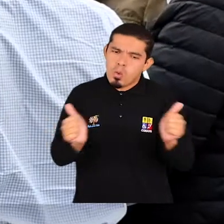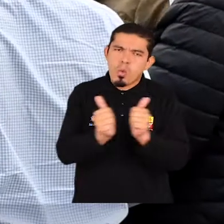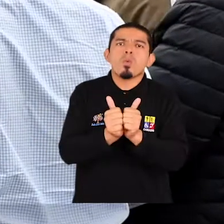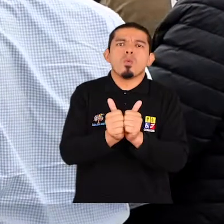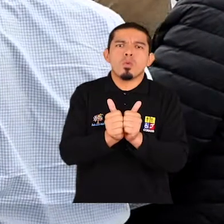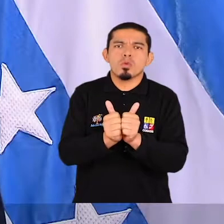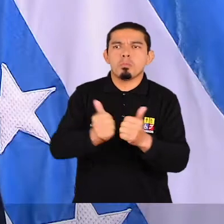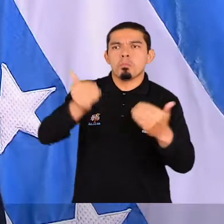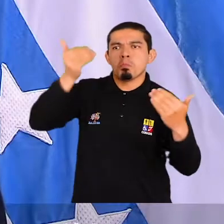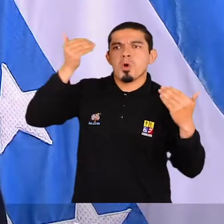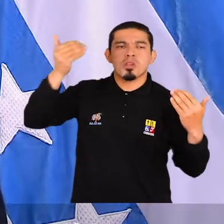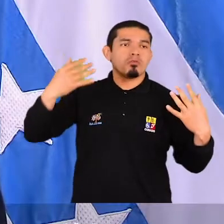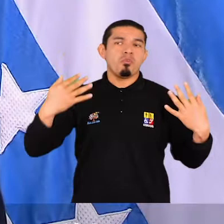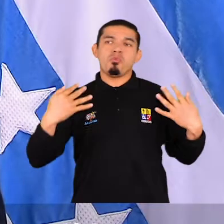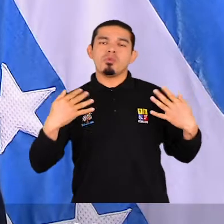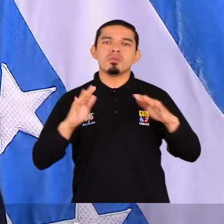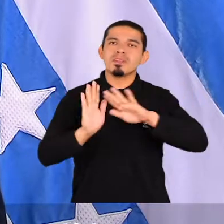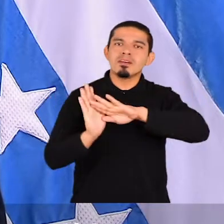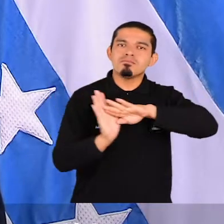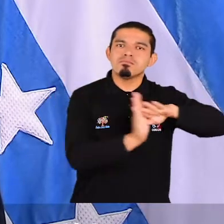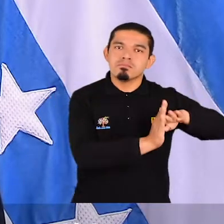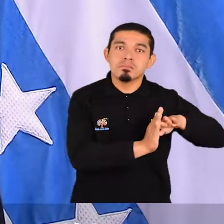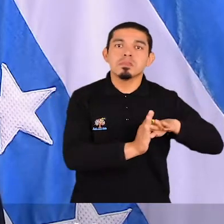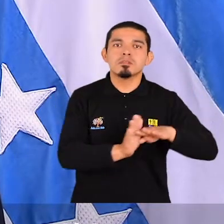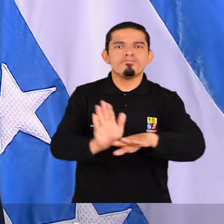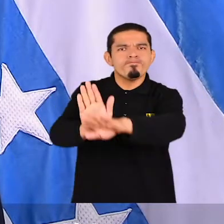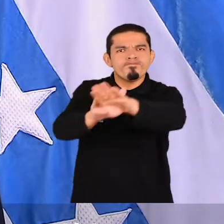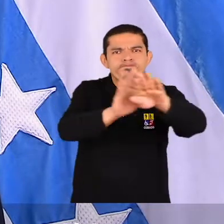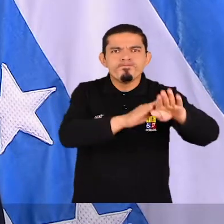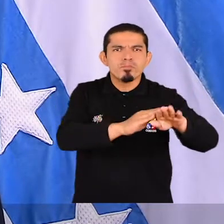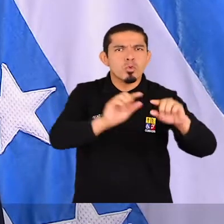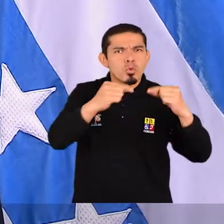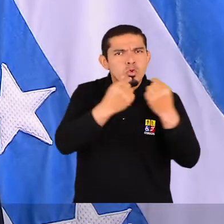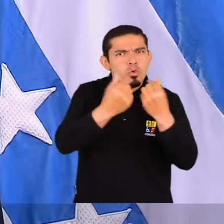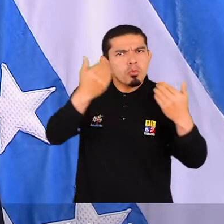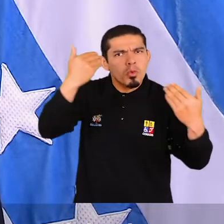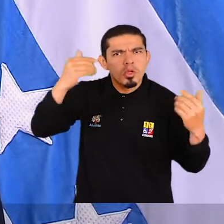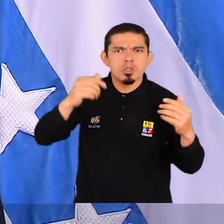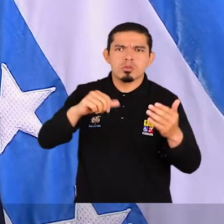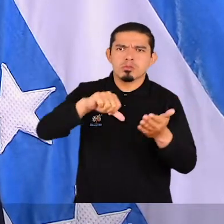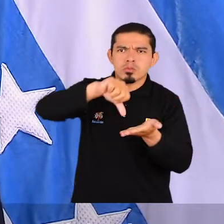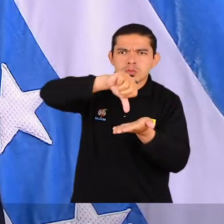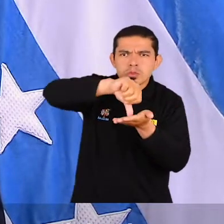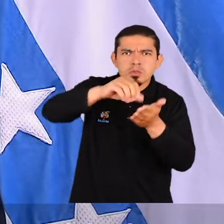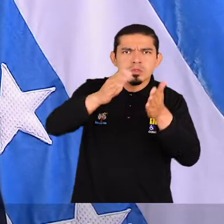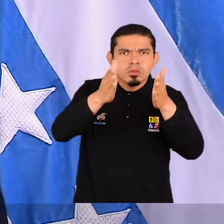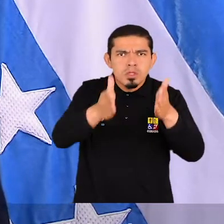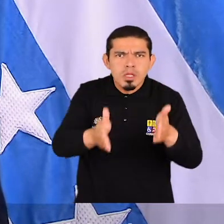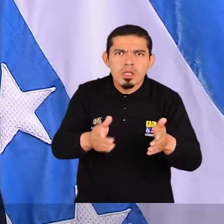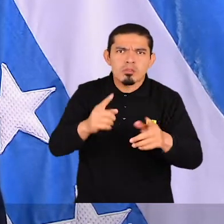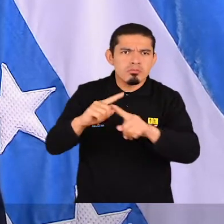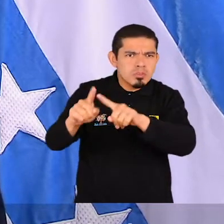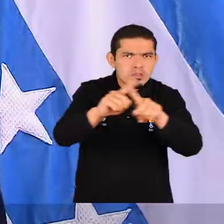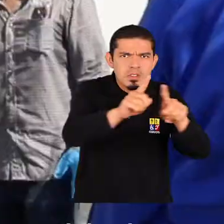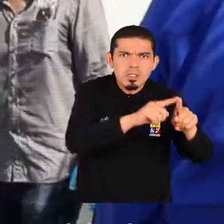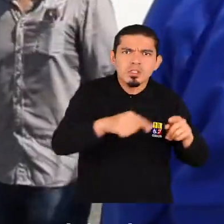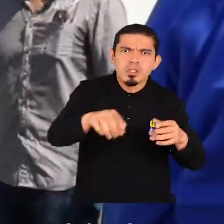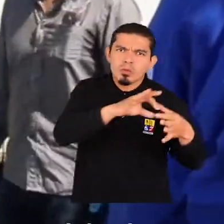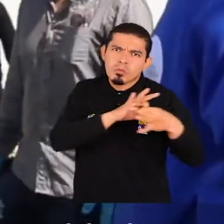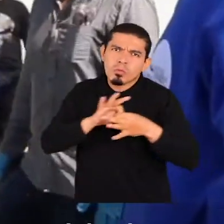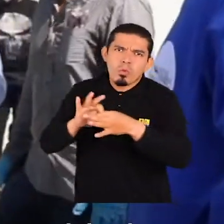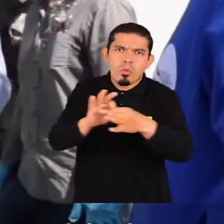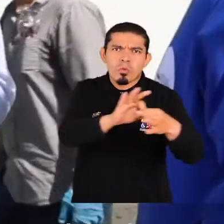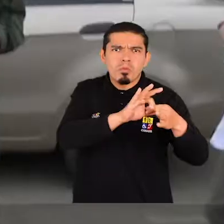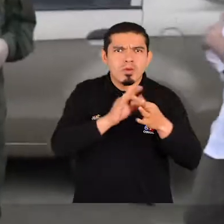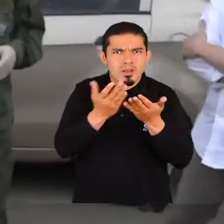a un lado la política. Por ello les insisto a todas las fuerzas políticas, sociedad civil y autoridades en la necesidad de cooperar